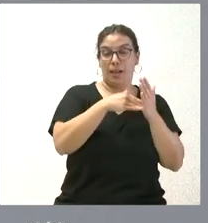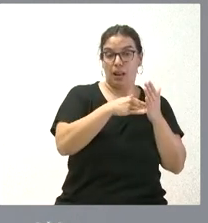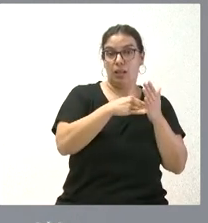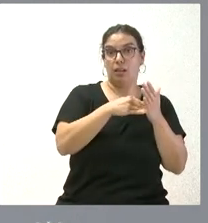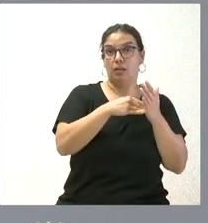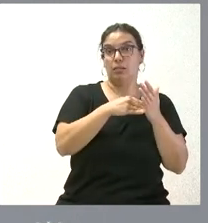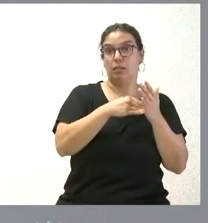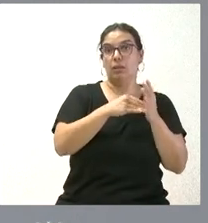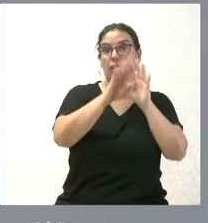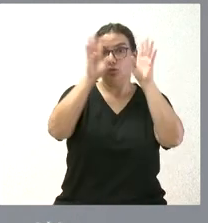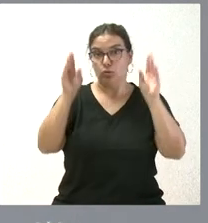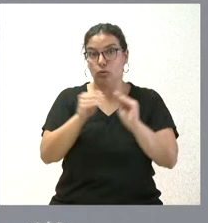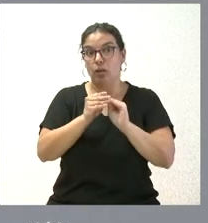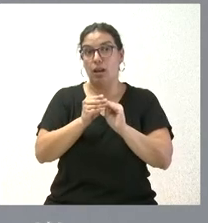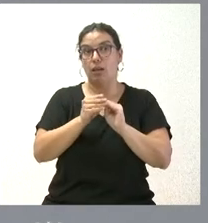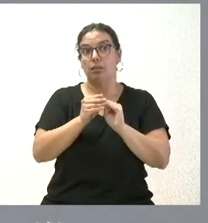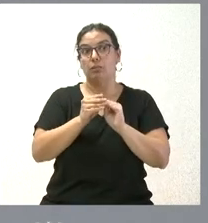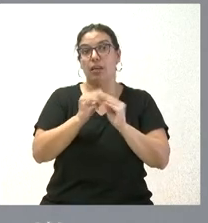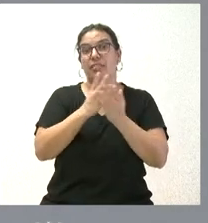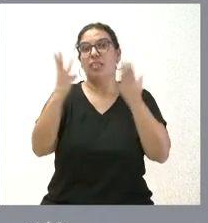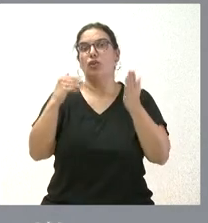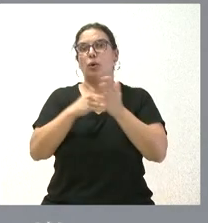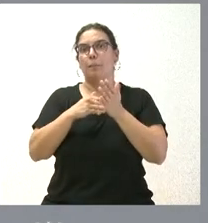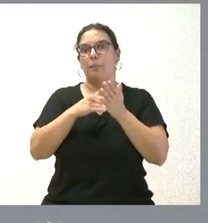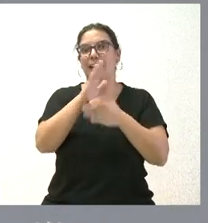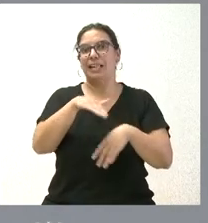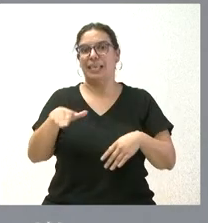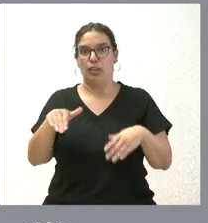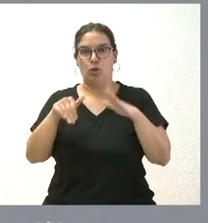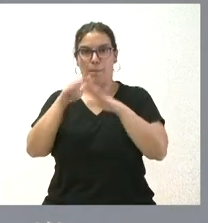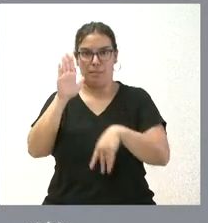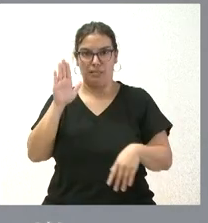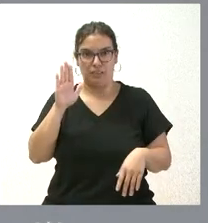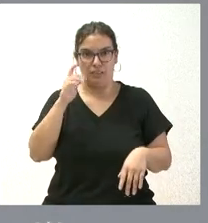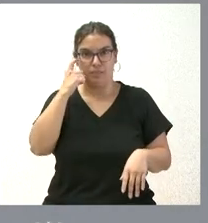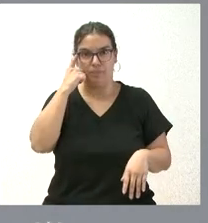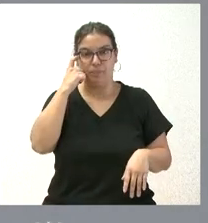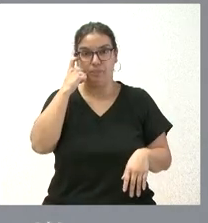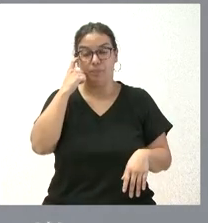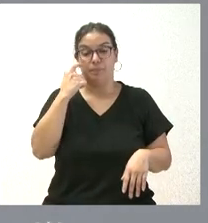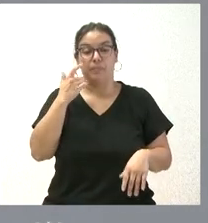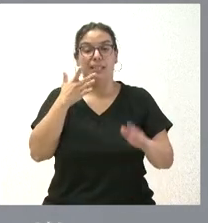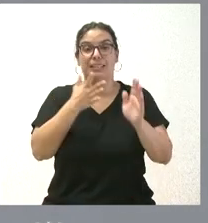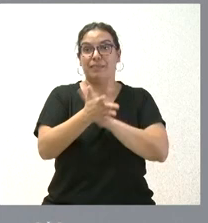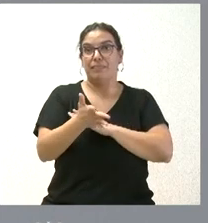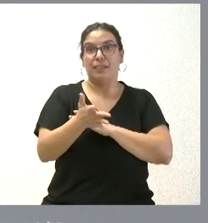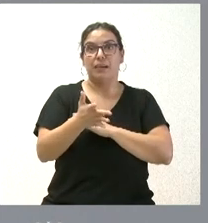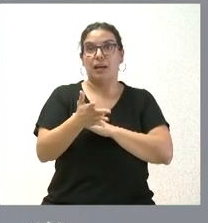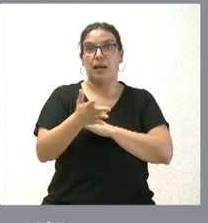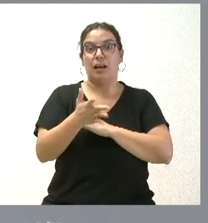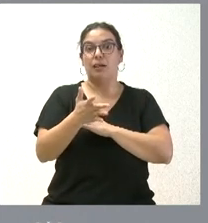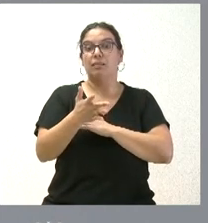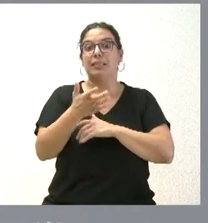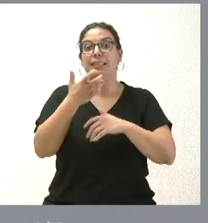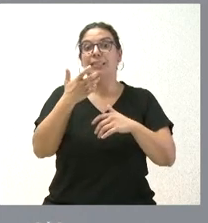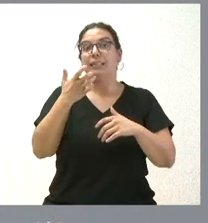que se celebran ya este año, pues por encima de las 18.000 niños que están siendo beneficiados. Esto no lo hubiéramos podido poner en práctica en tan poco tiempo,